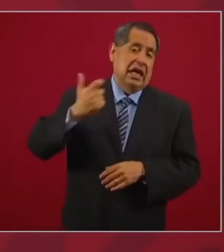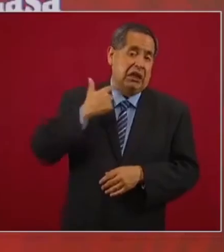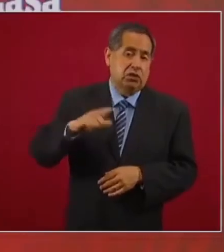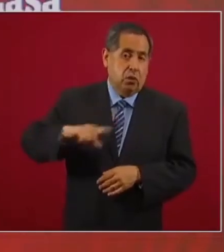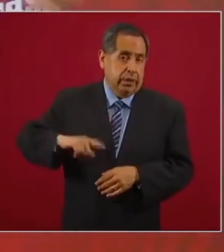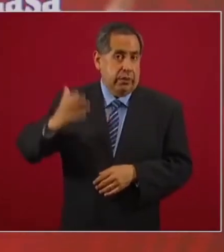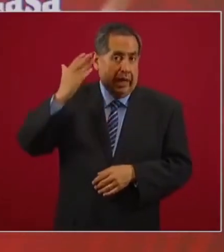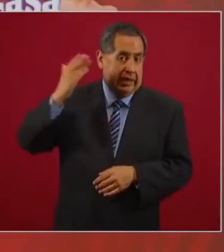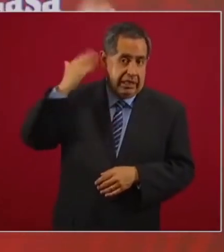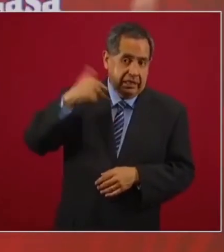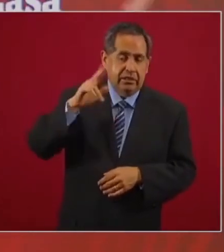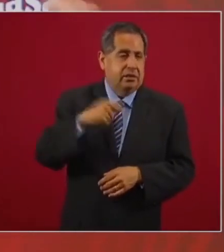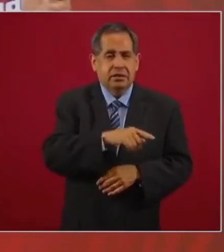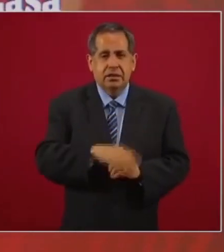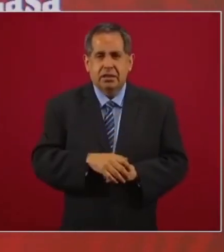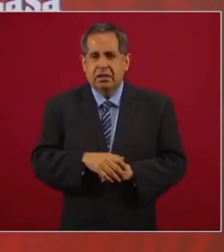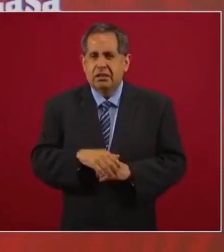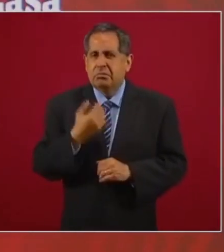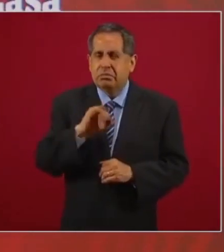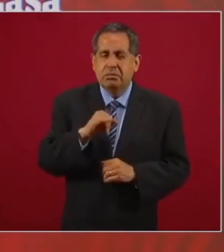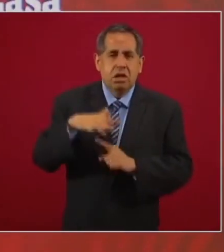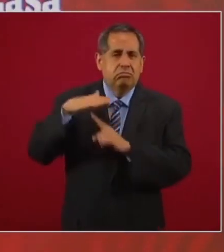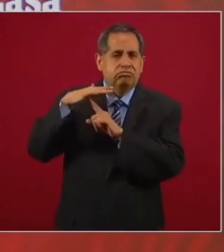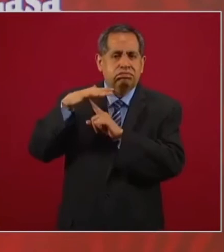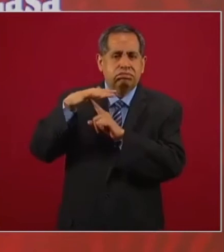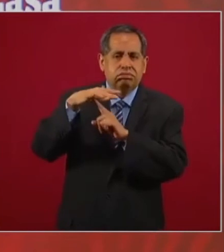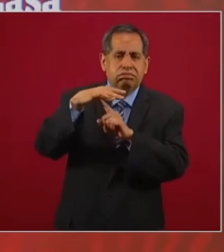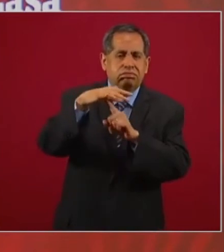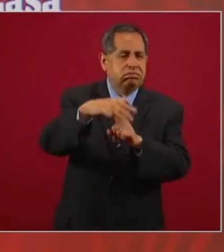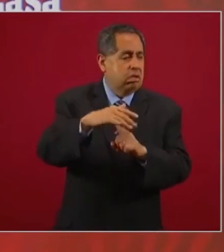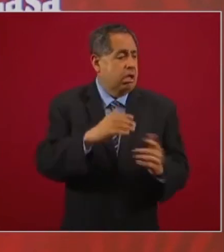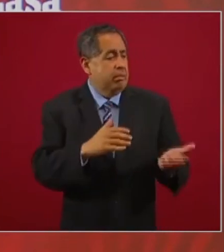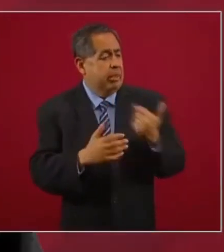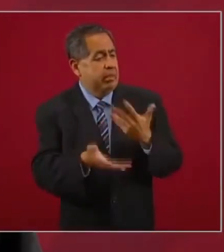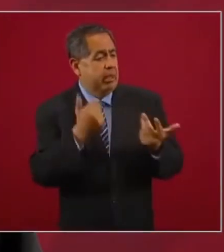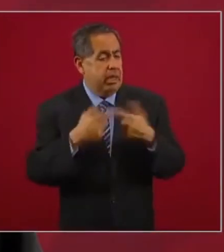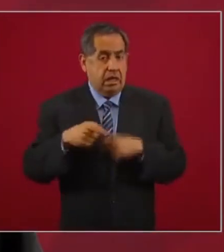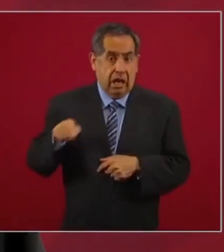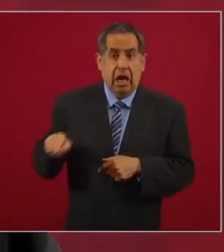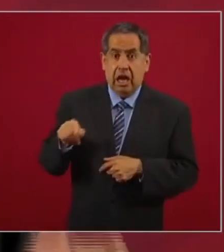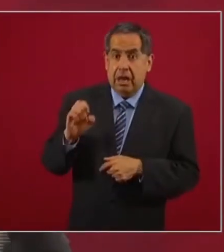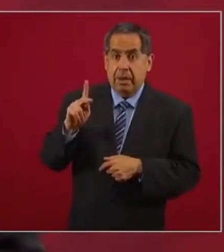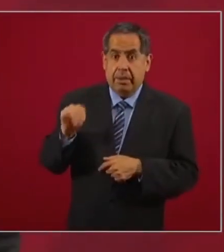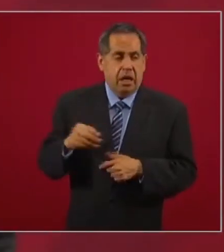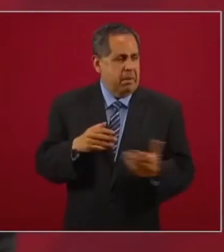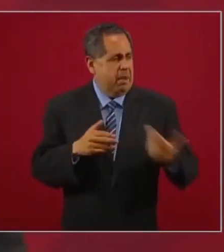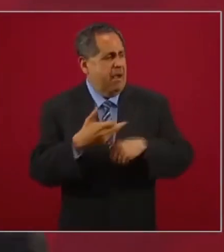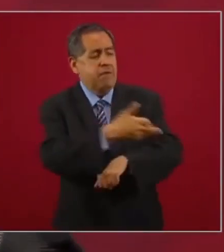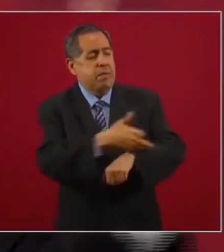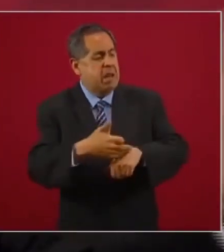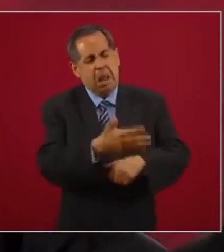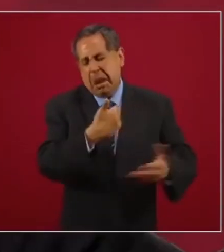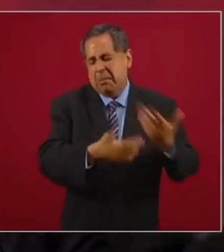Cuando se usaban los helicópteros del Estado Mayor Presidencial para llevar a toda la familia